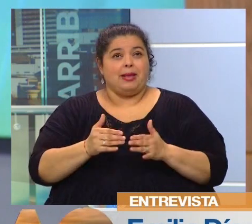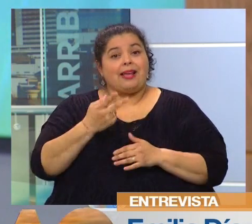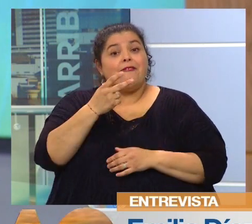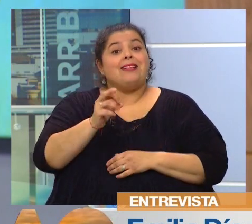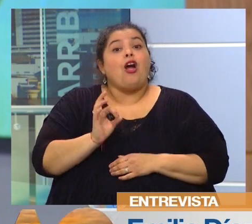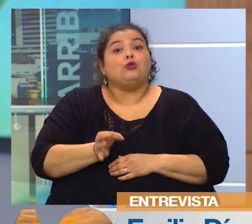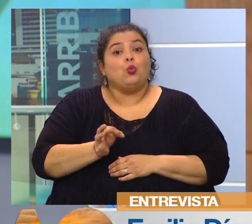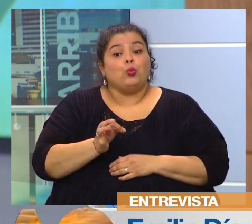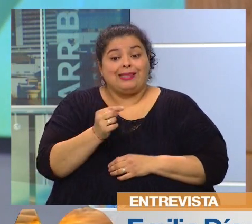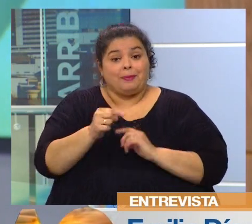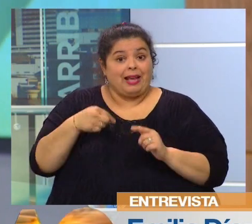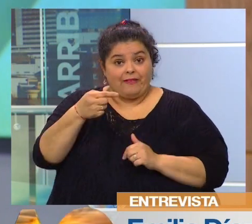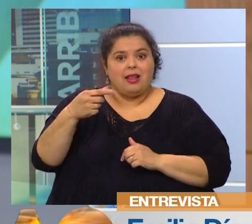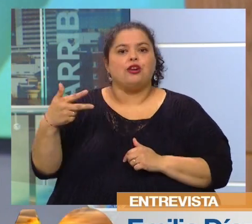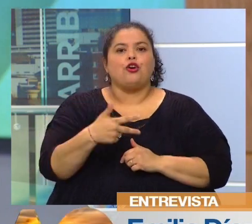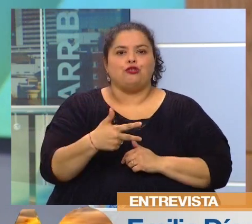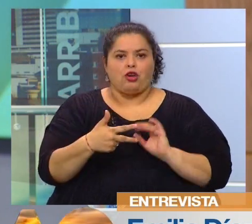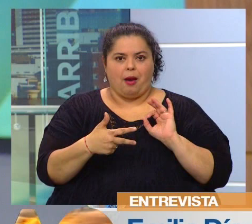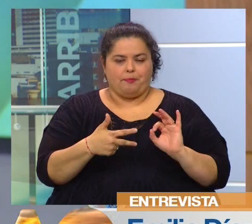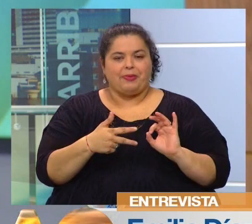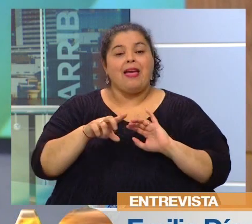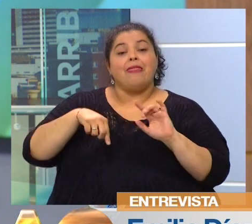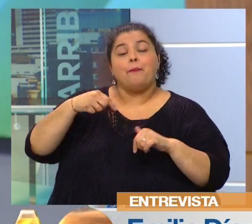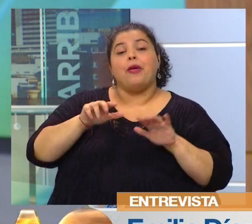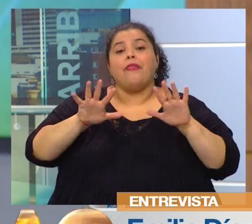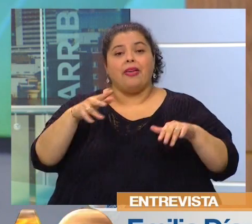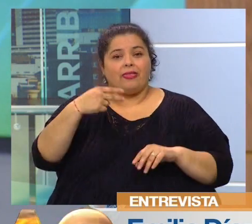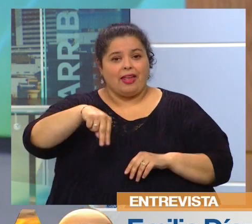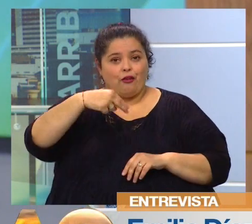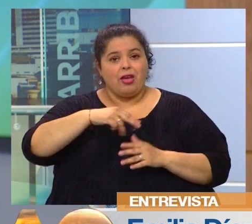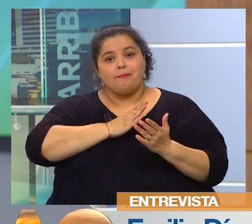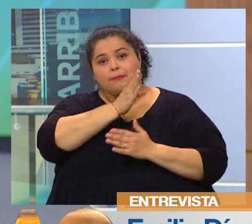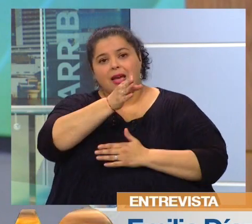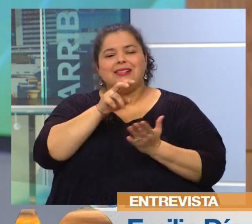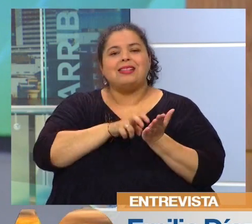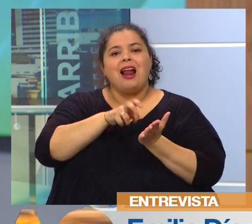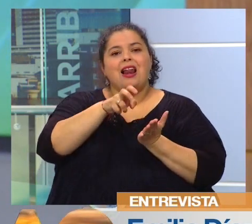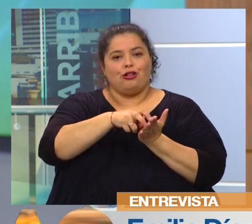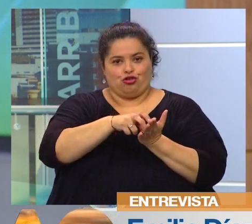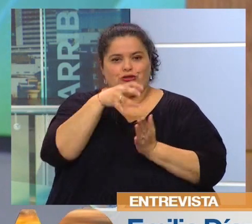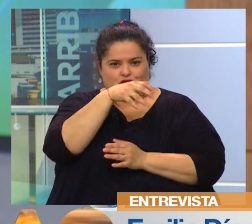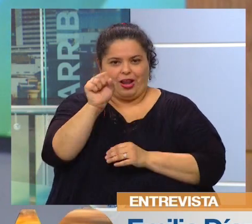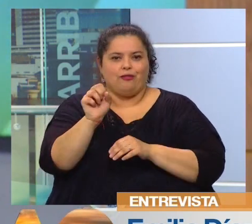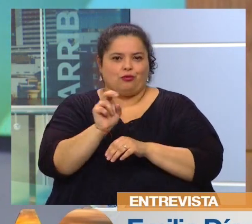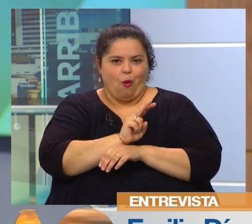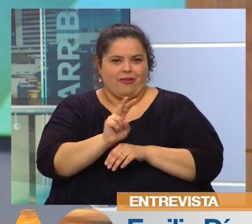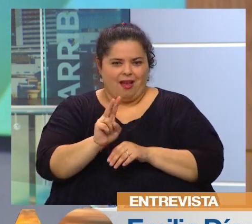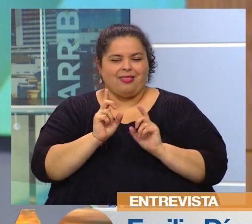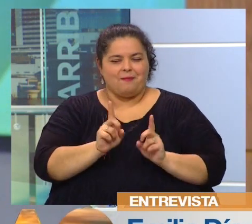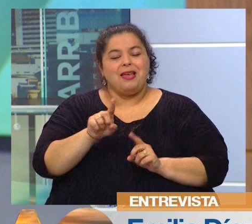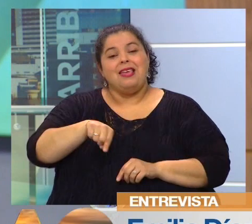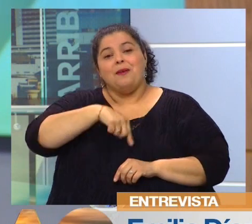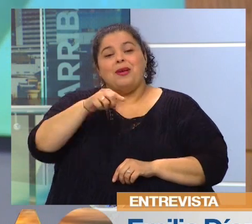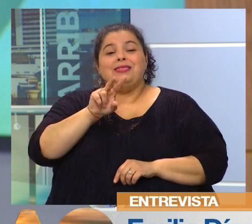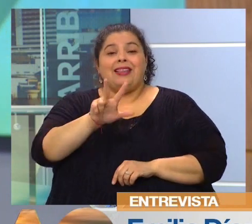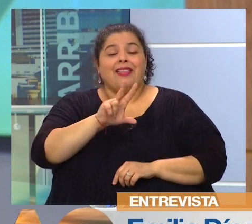de octubre, ahora la semana que viene. Después el 10 de noviembre estaré en Salto con Guardianas y el 3 de diciembre en Solís